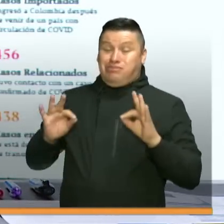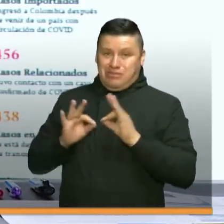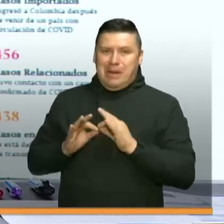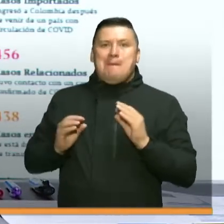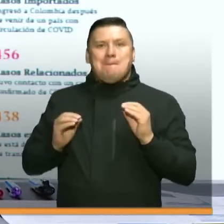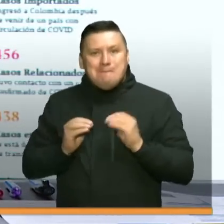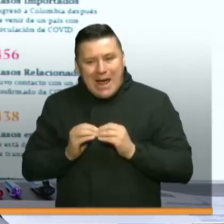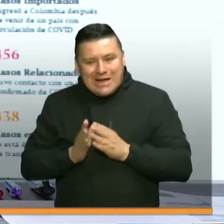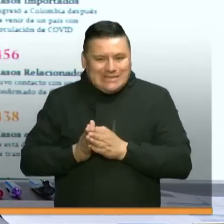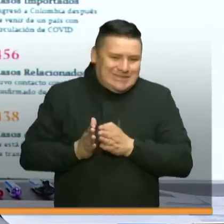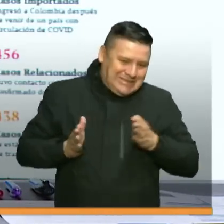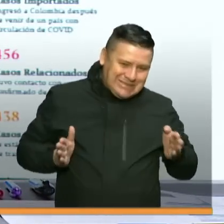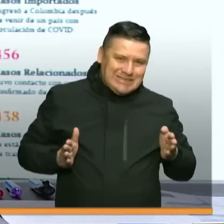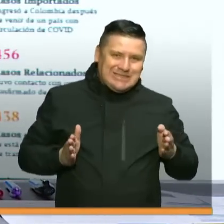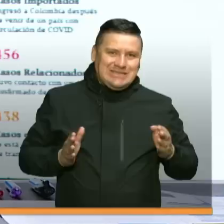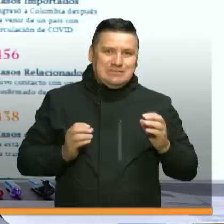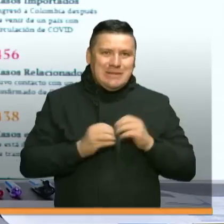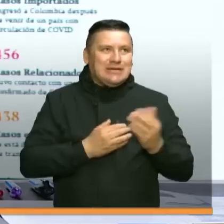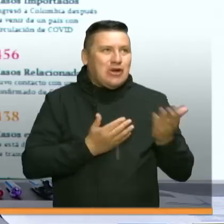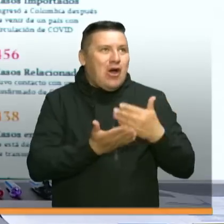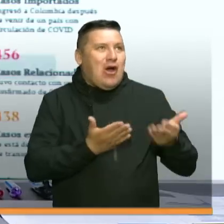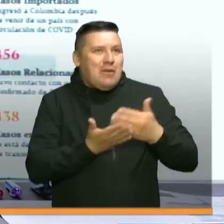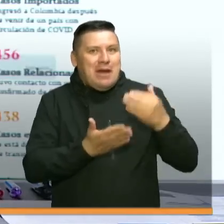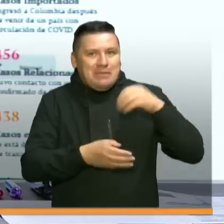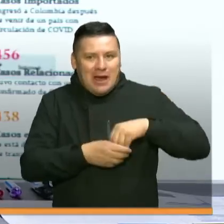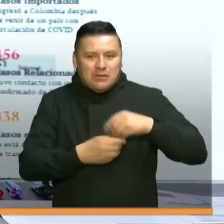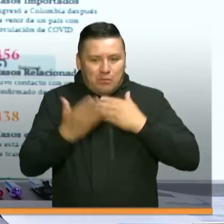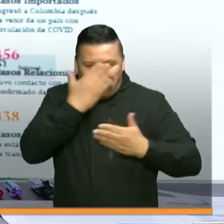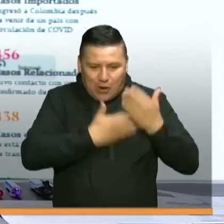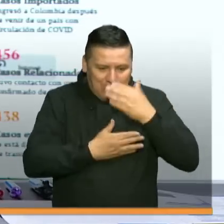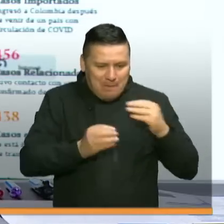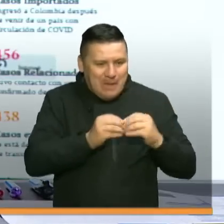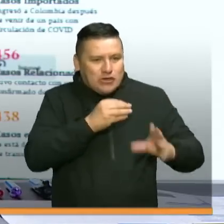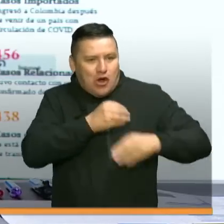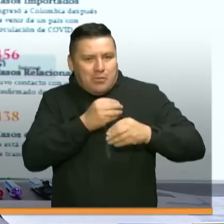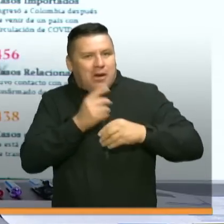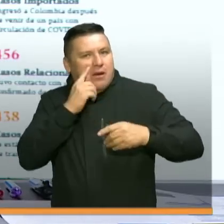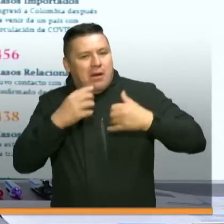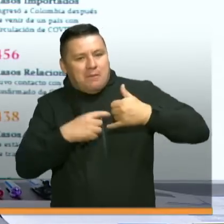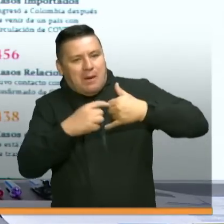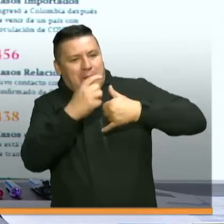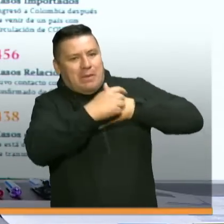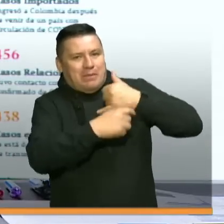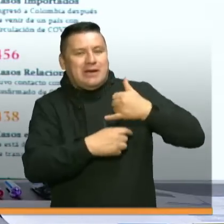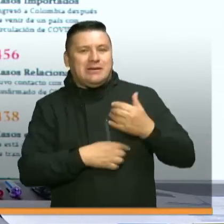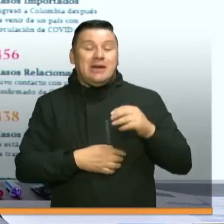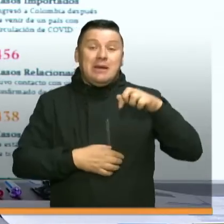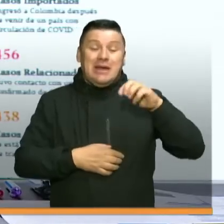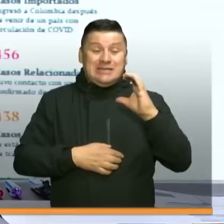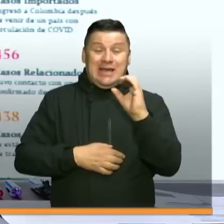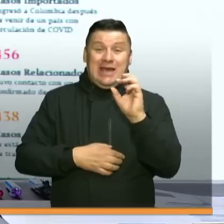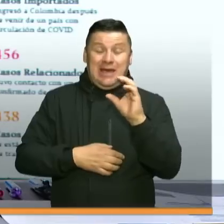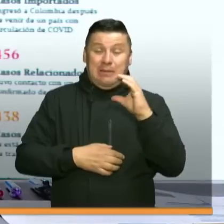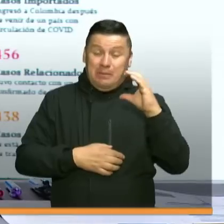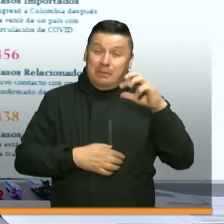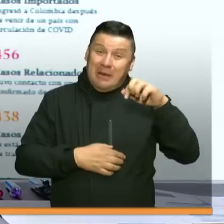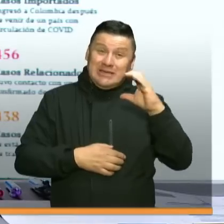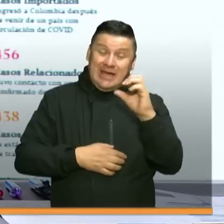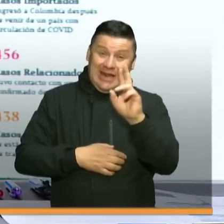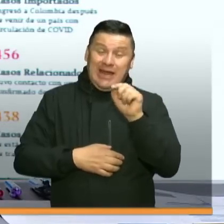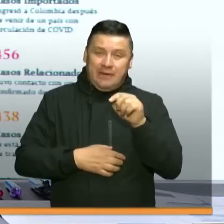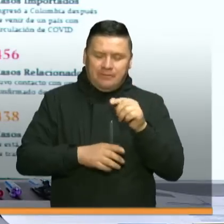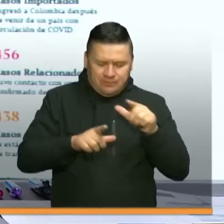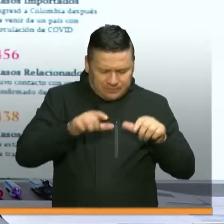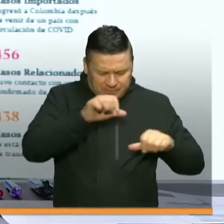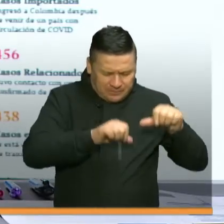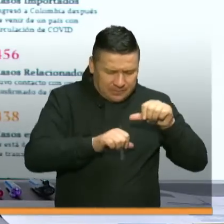tenemos que seguir ampliando también nuestra capacidad y eso nos lleva a que combinemos estrategias. Las pruebas PCR moleculares y también lo